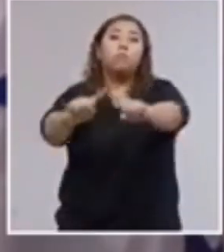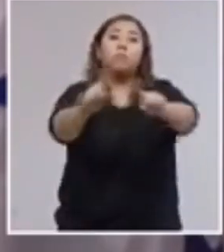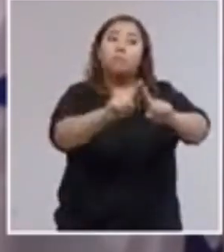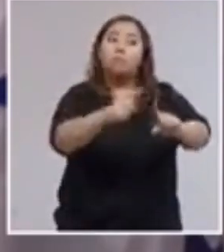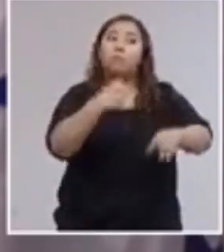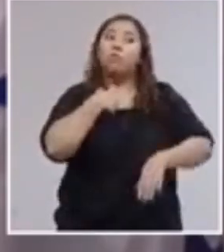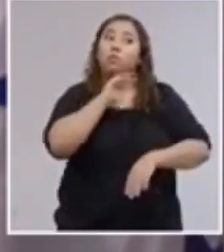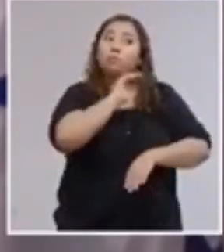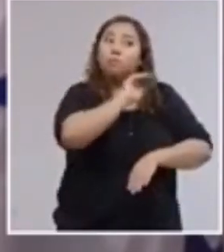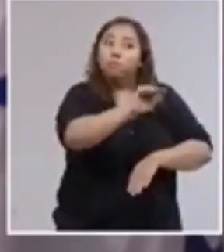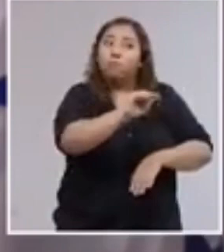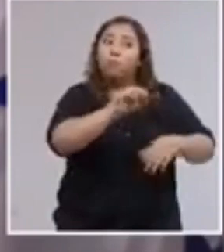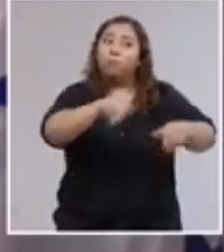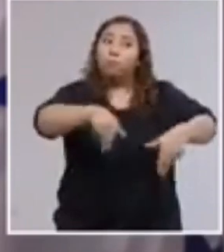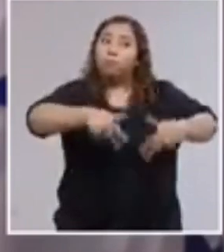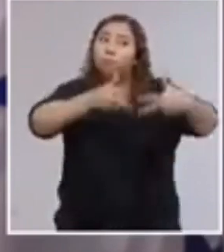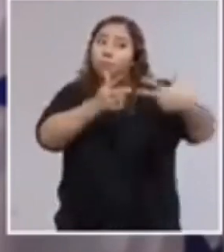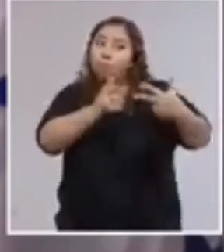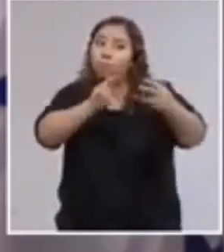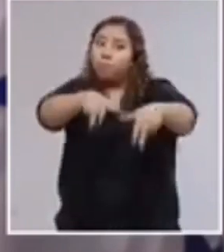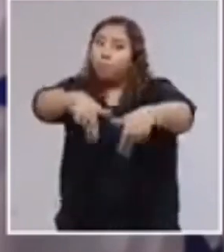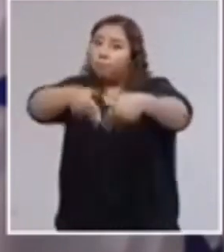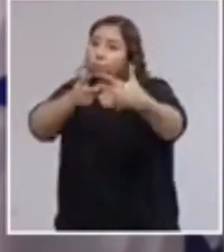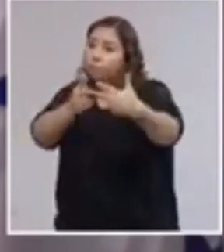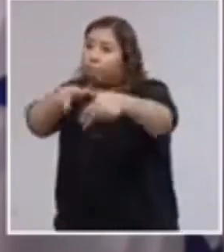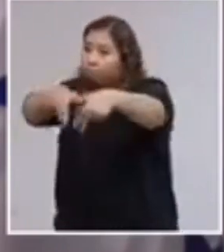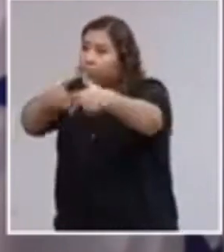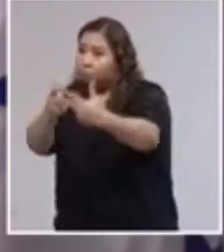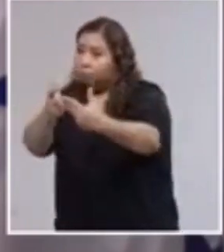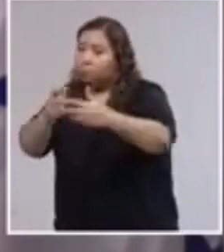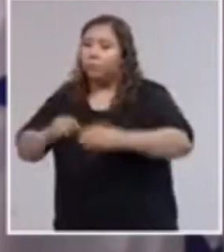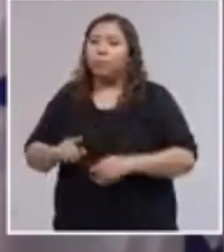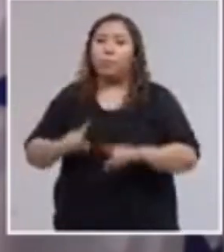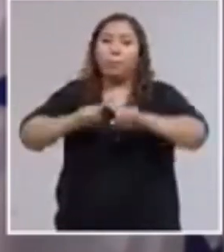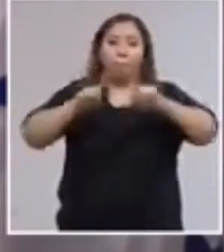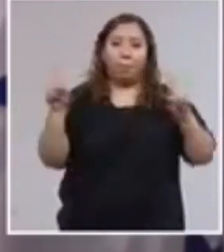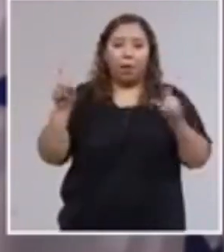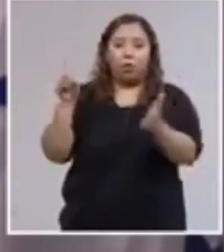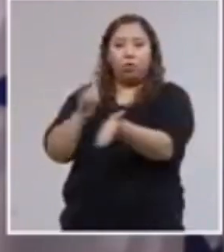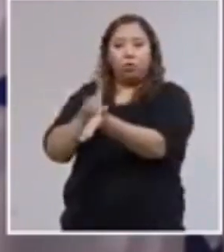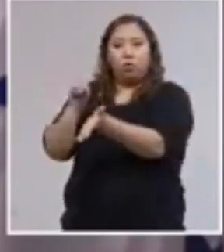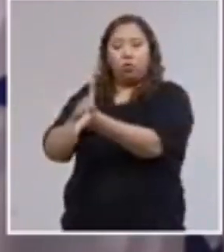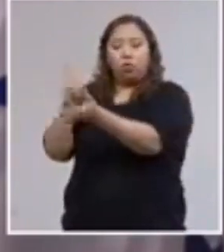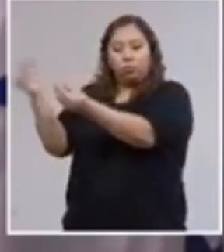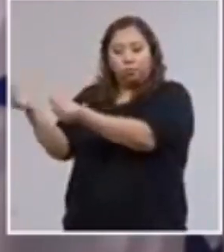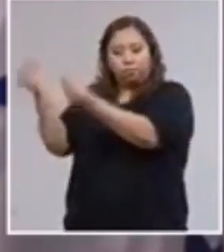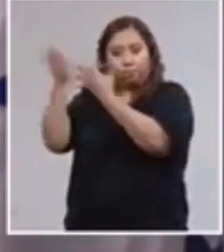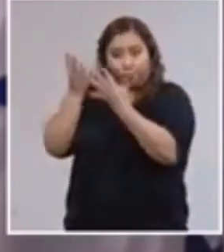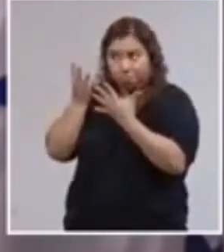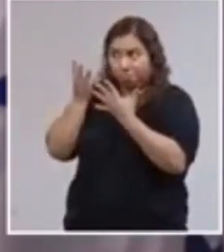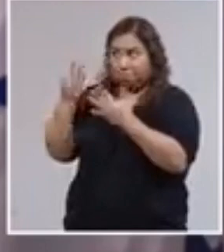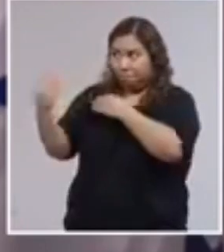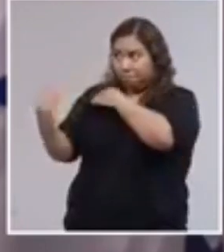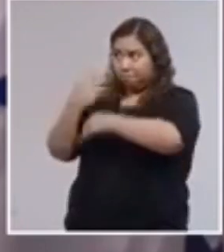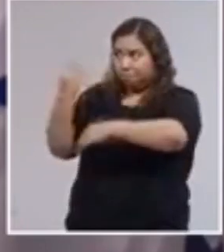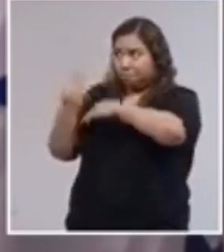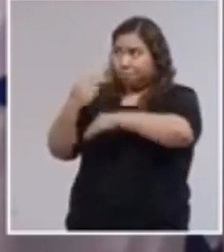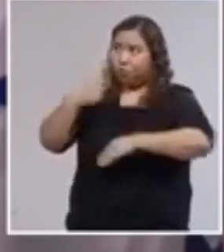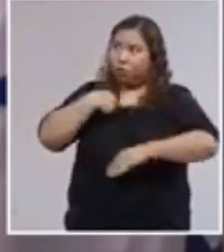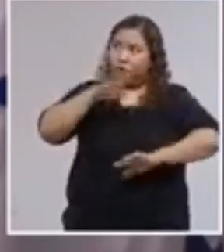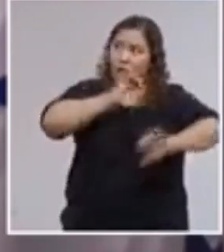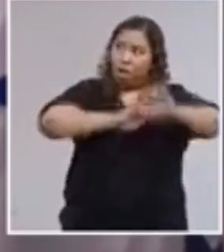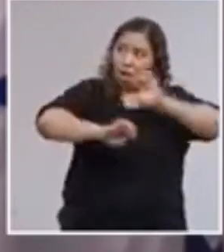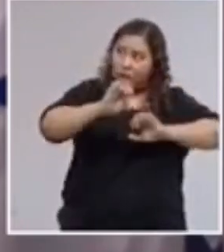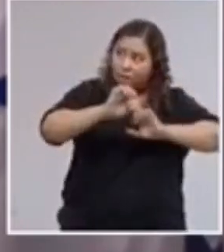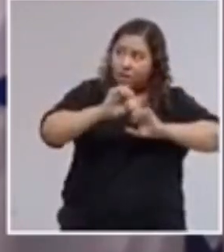Por consejo médico, me someteré a una nueva evaluación en las próximas horas. Eso va a determinar los